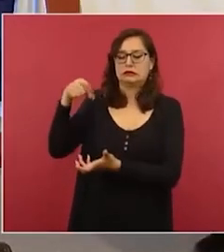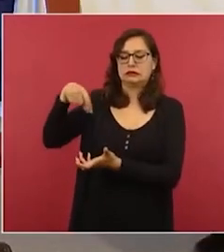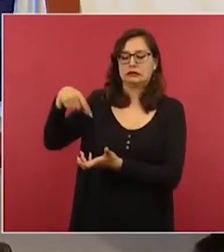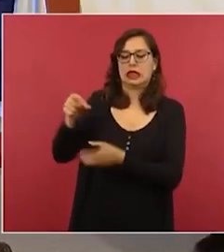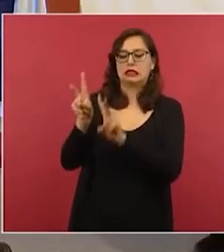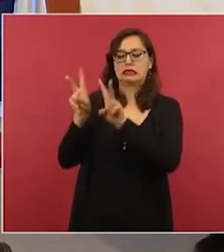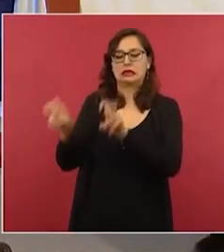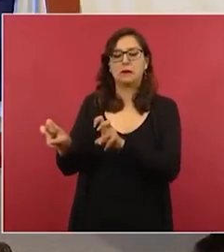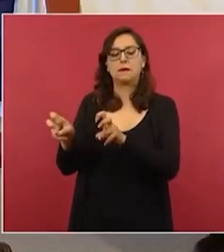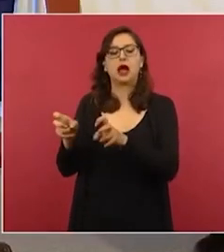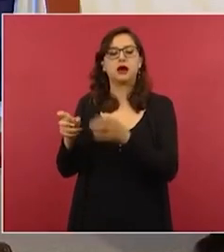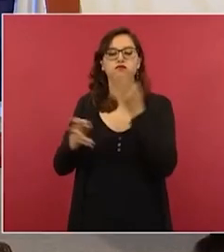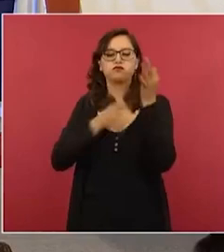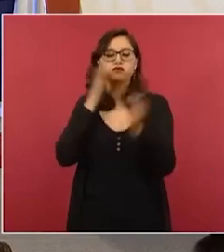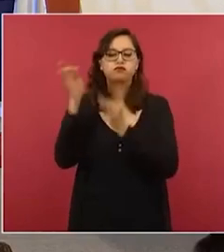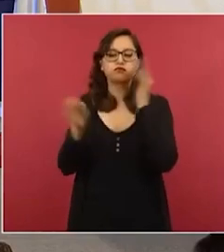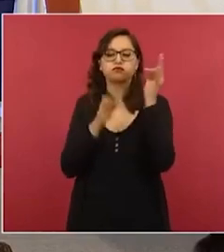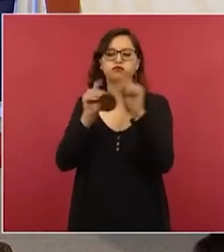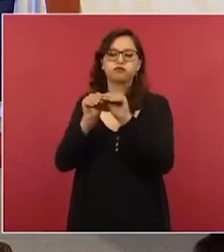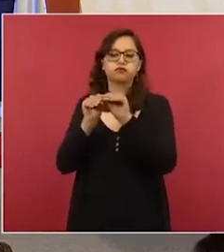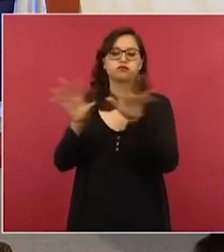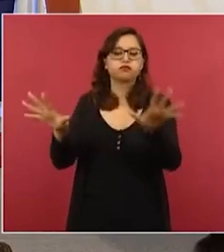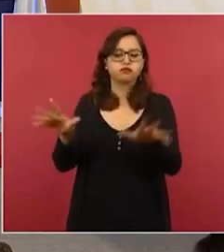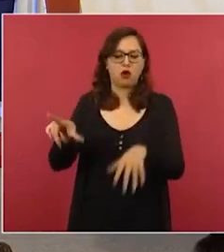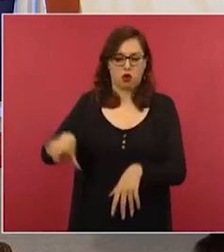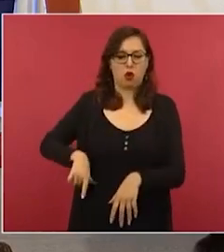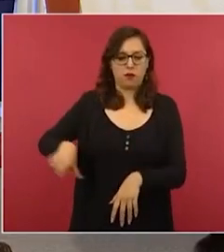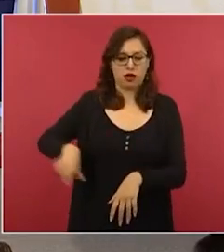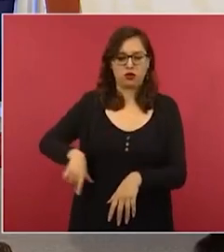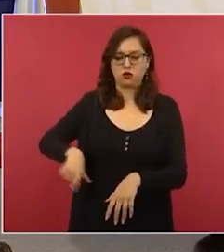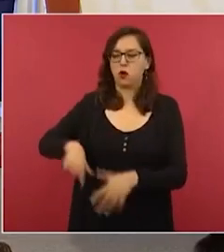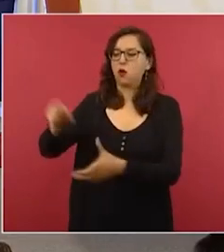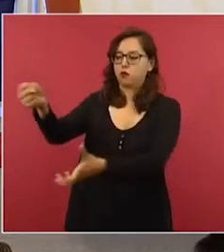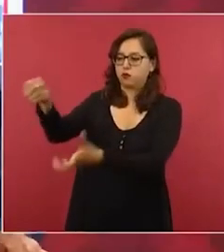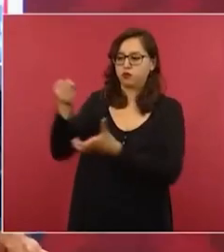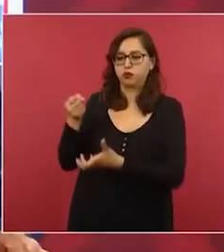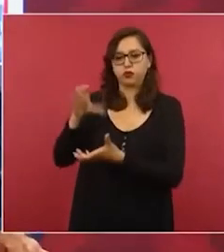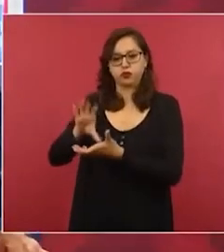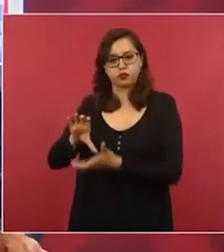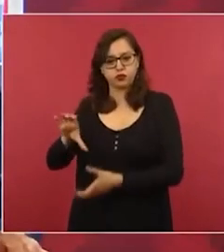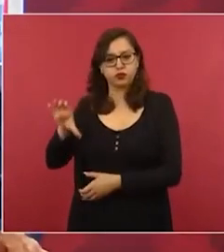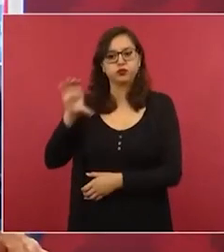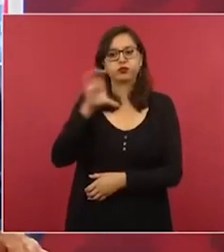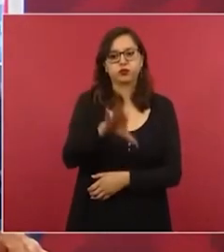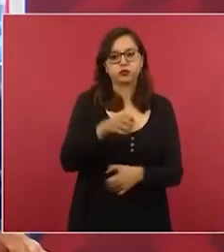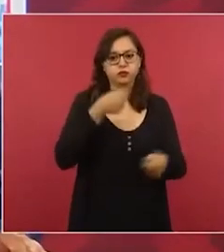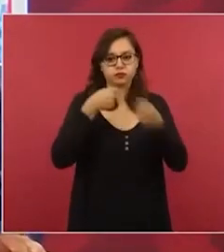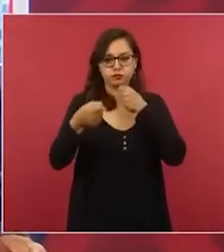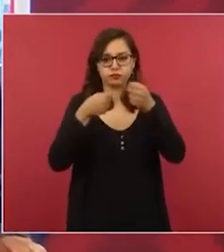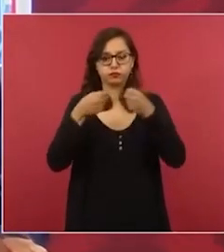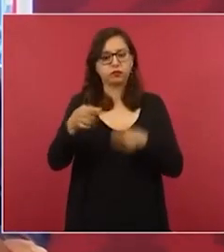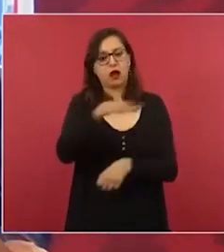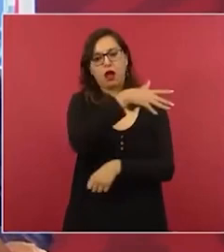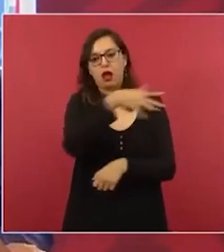destinando a publicidad va a ser para los periodistas en general